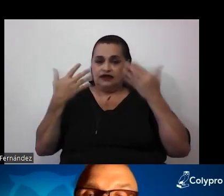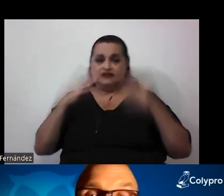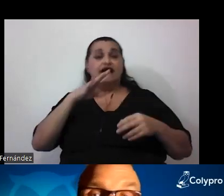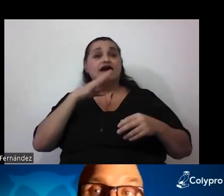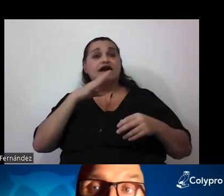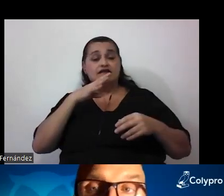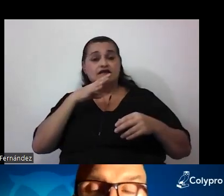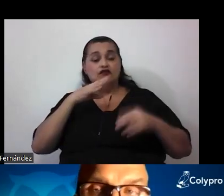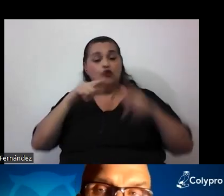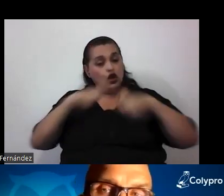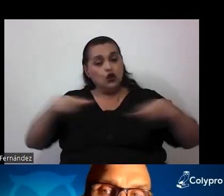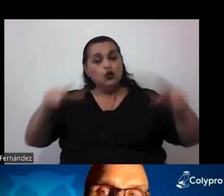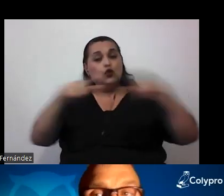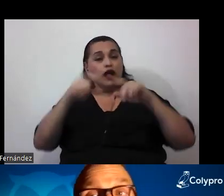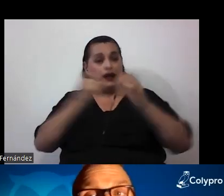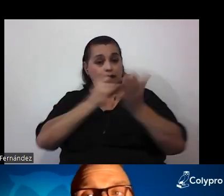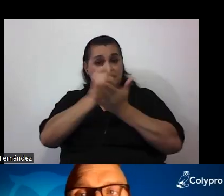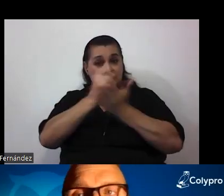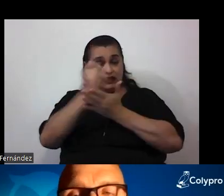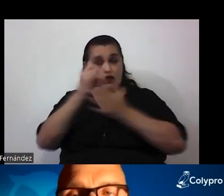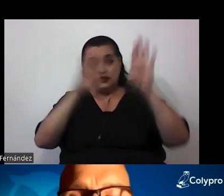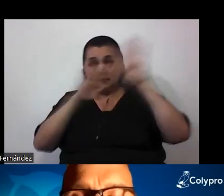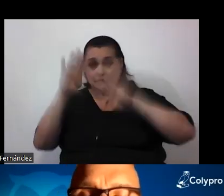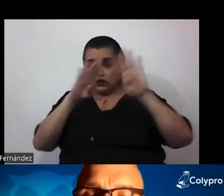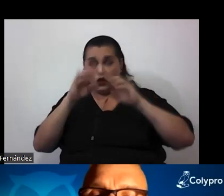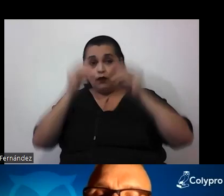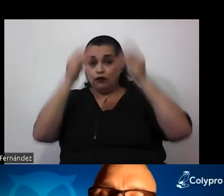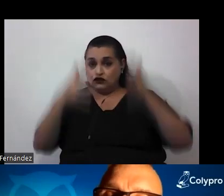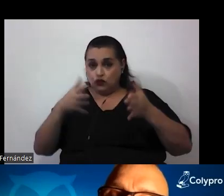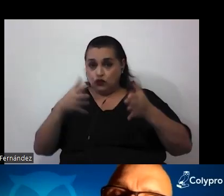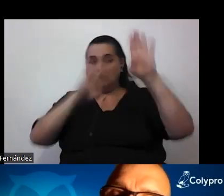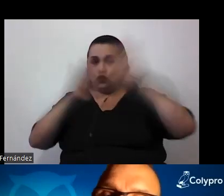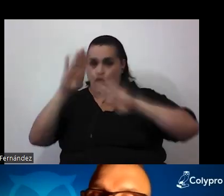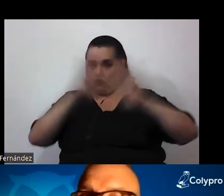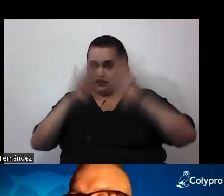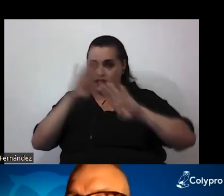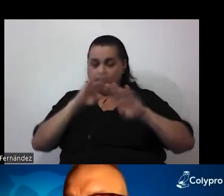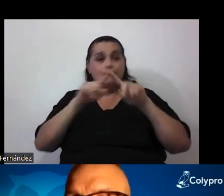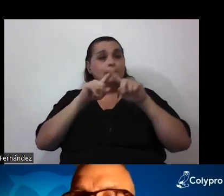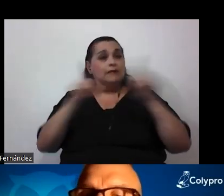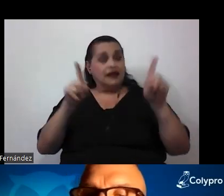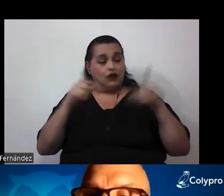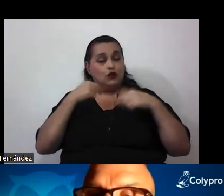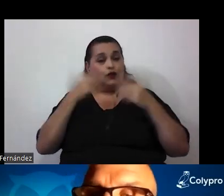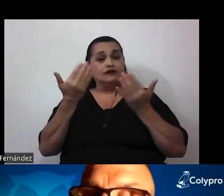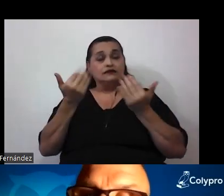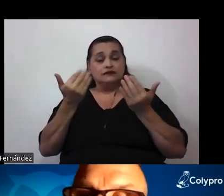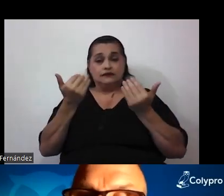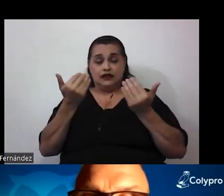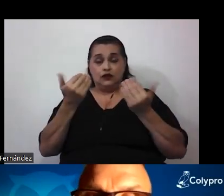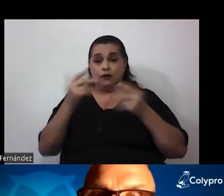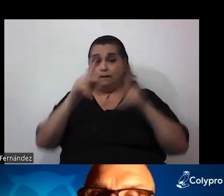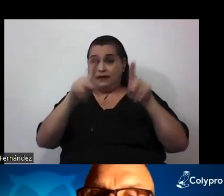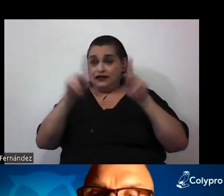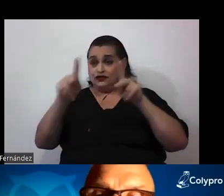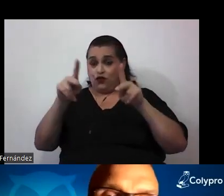investigador en didáctica en biología y del profesor de biología, pero espero que quienes estén del